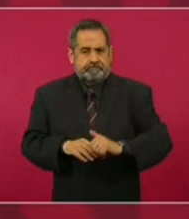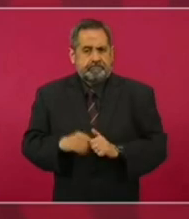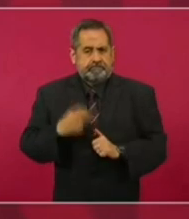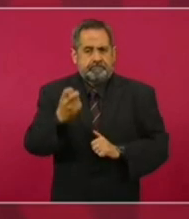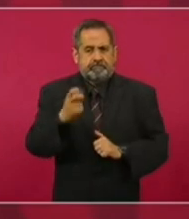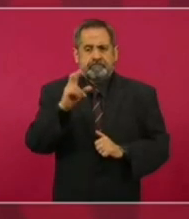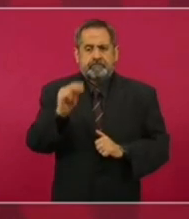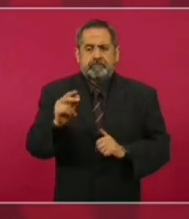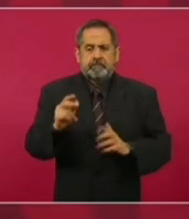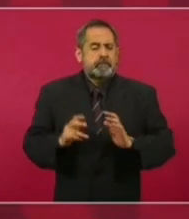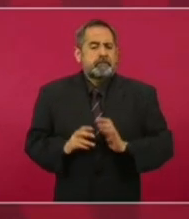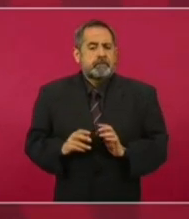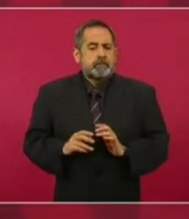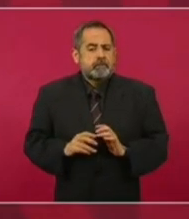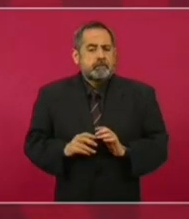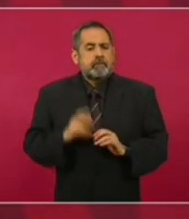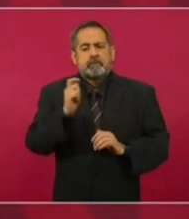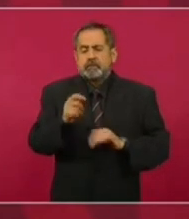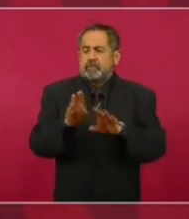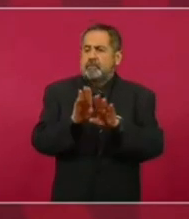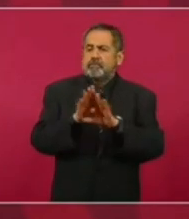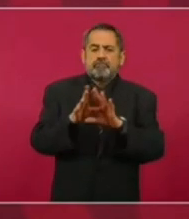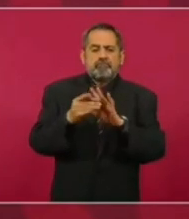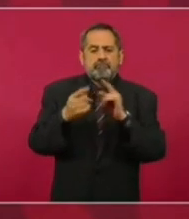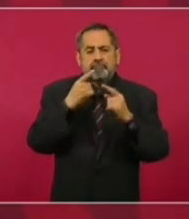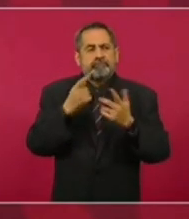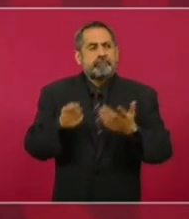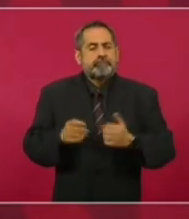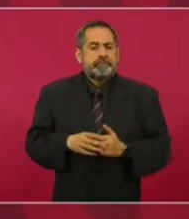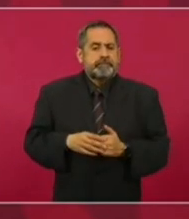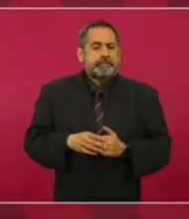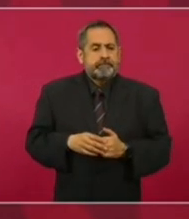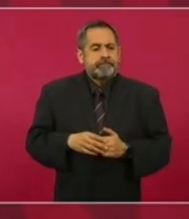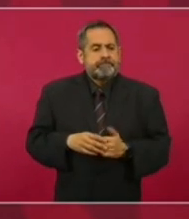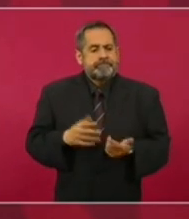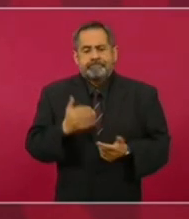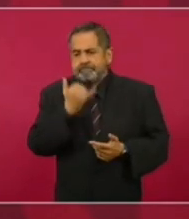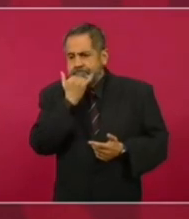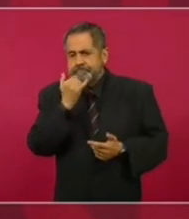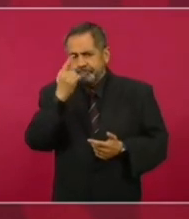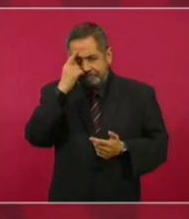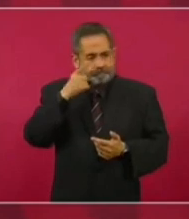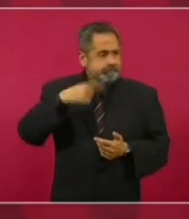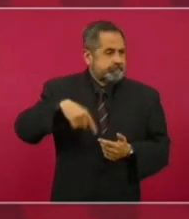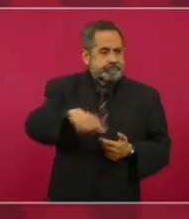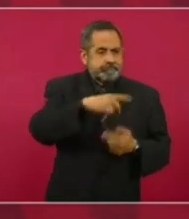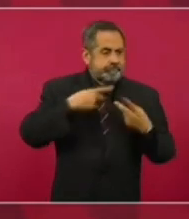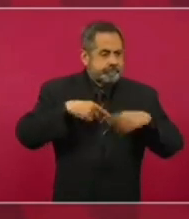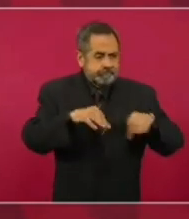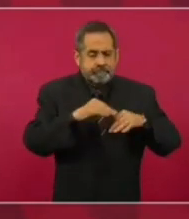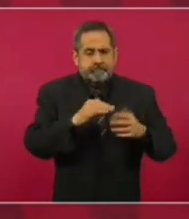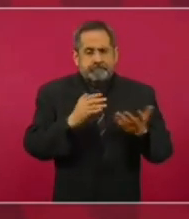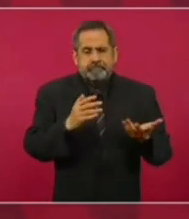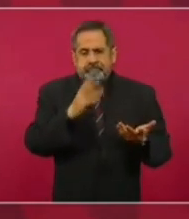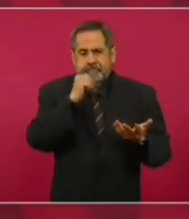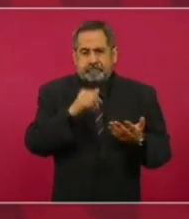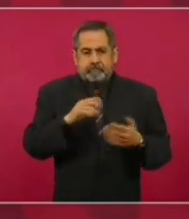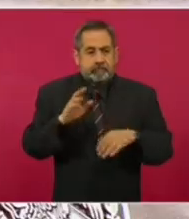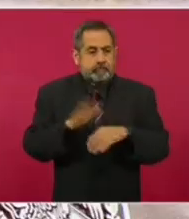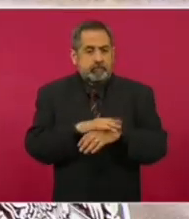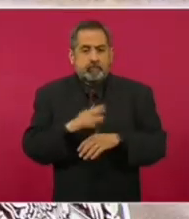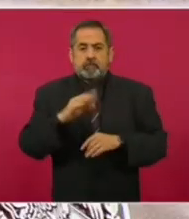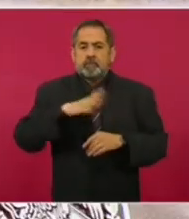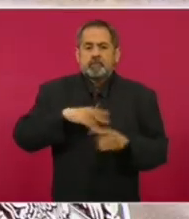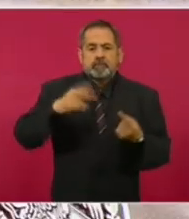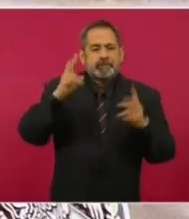digamos, una situación de desventaja para los trabajadores. De entrada, porque no recibían